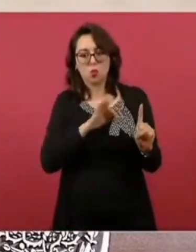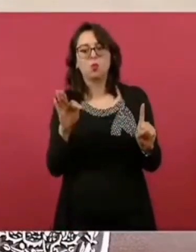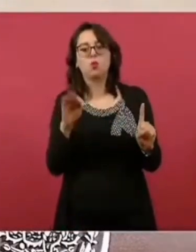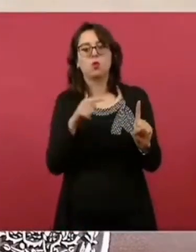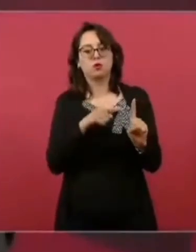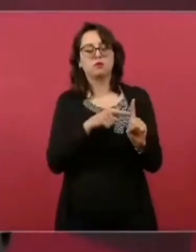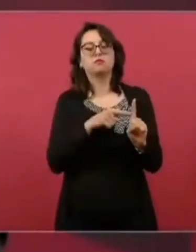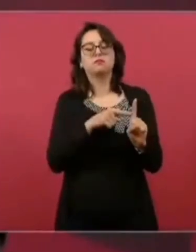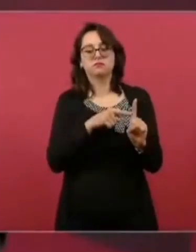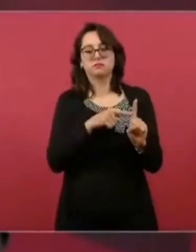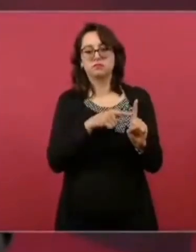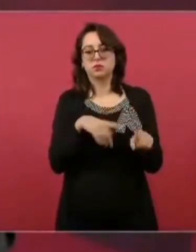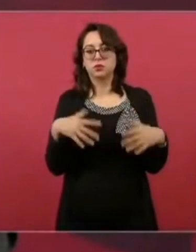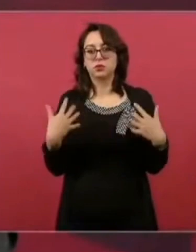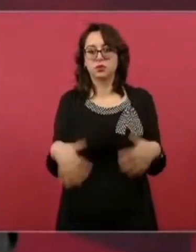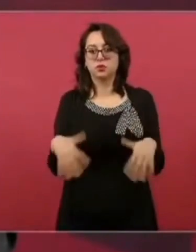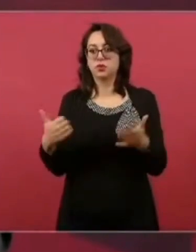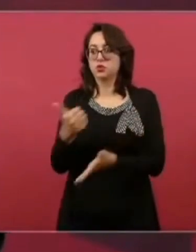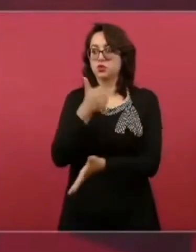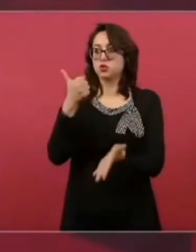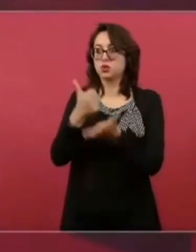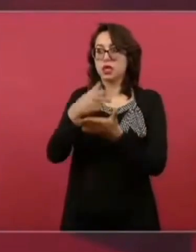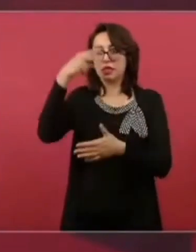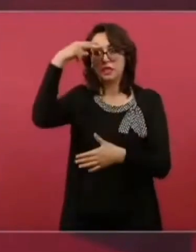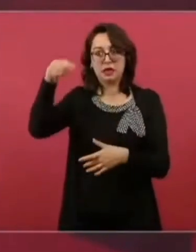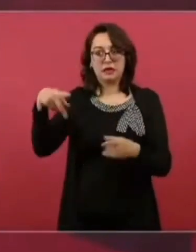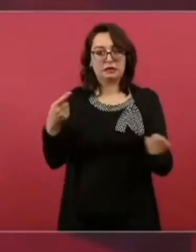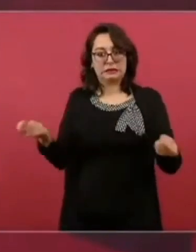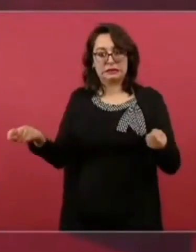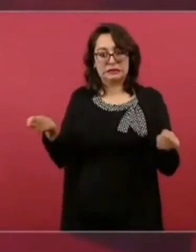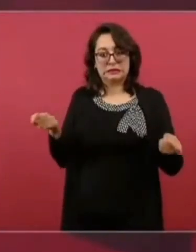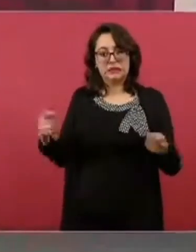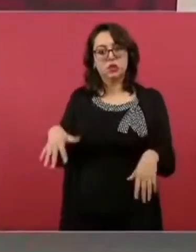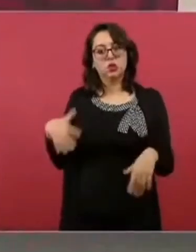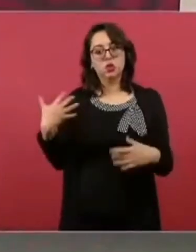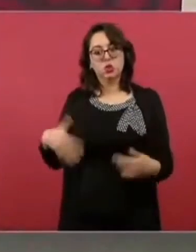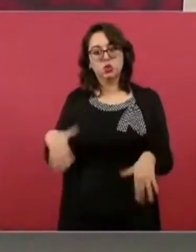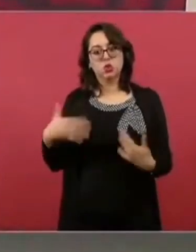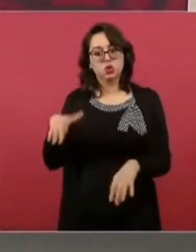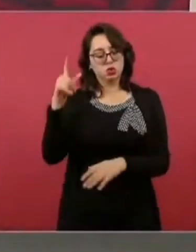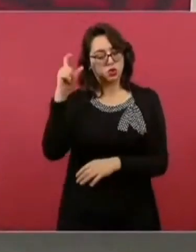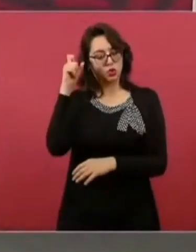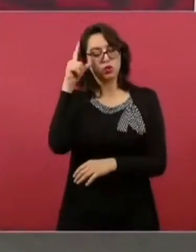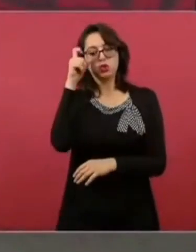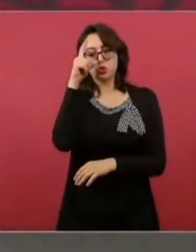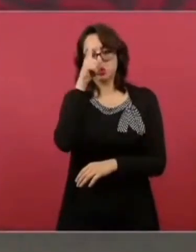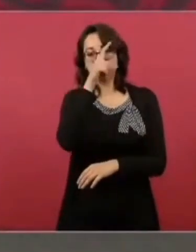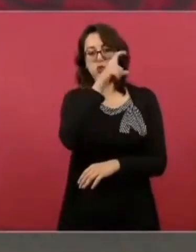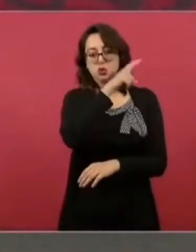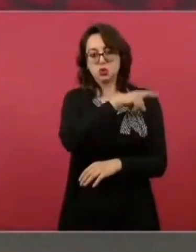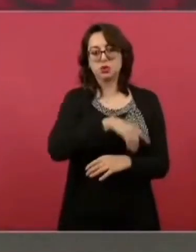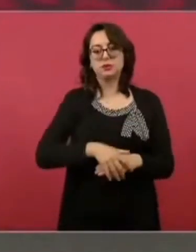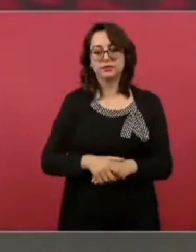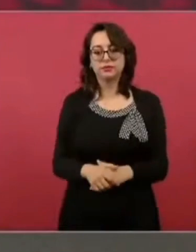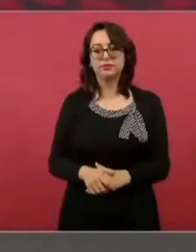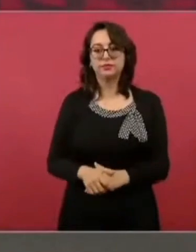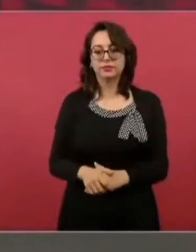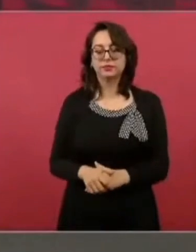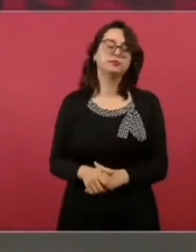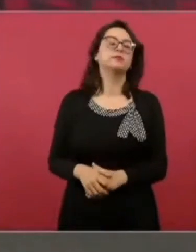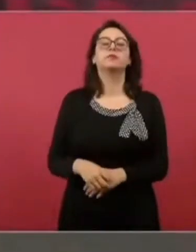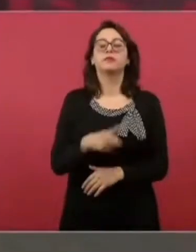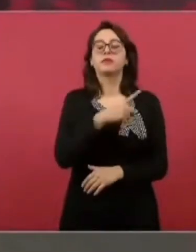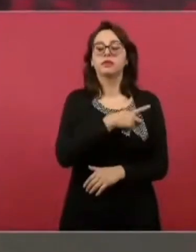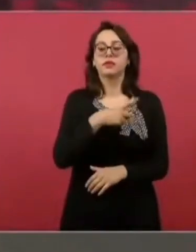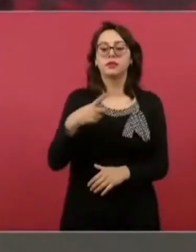La ciudad tiene sus dificultades. Hay